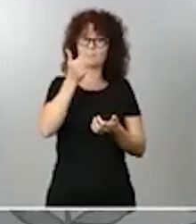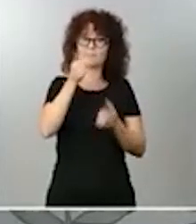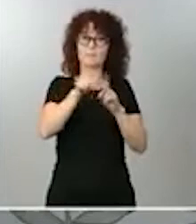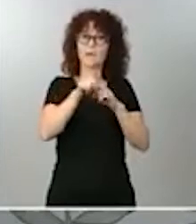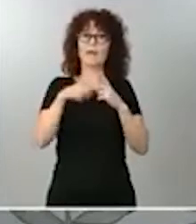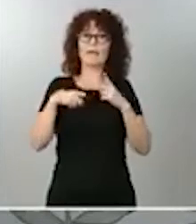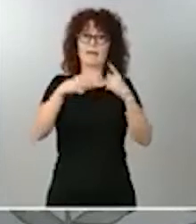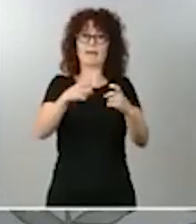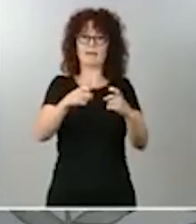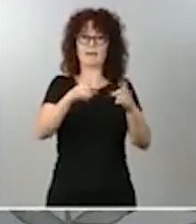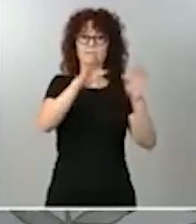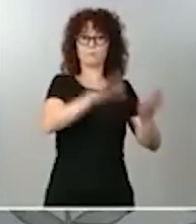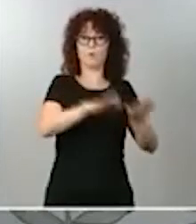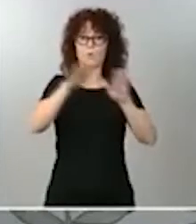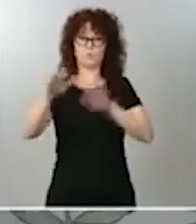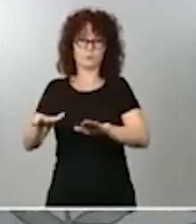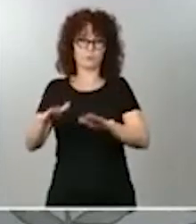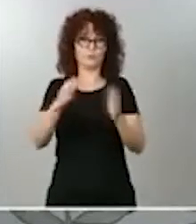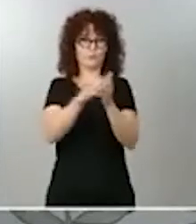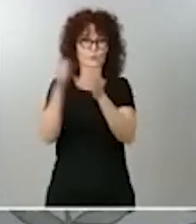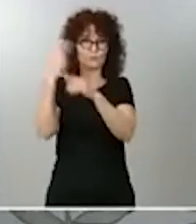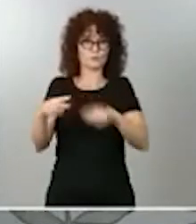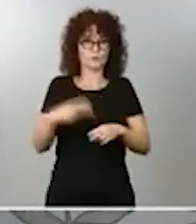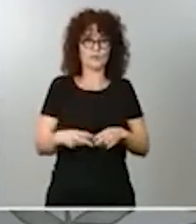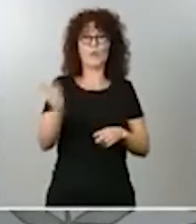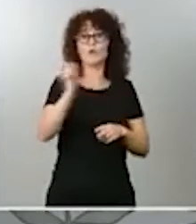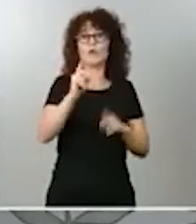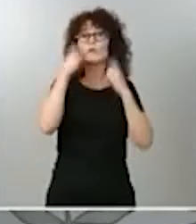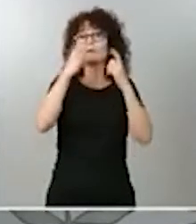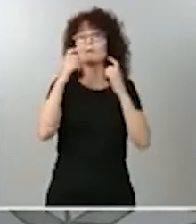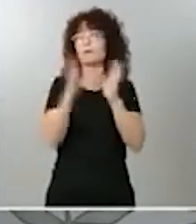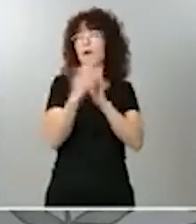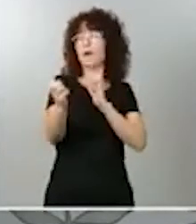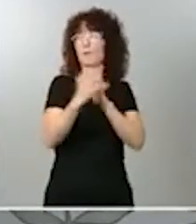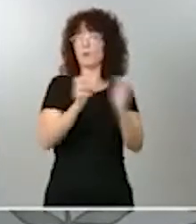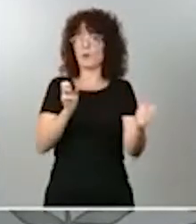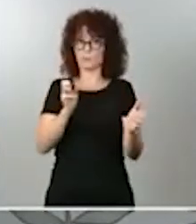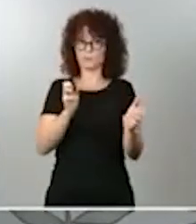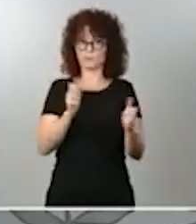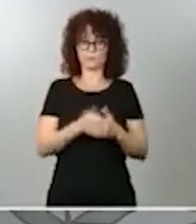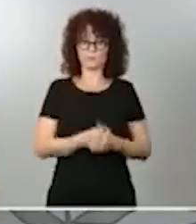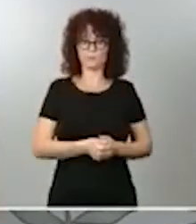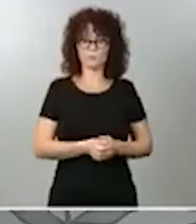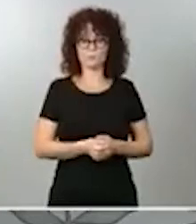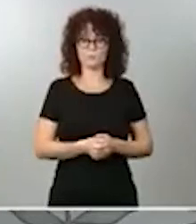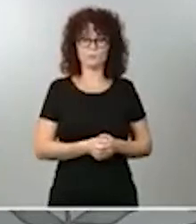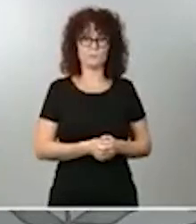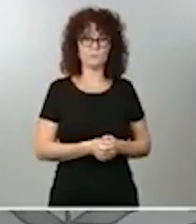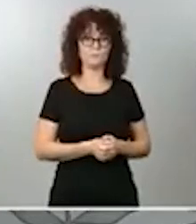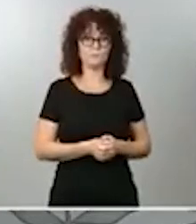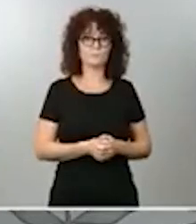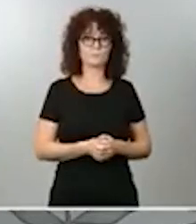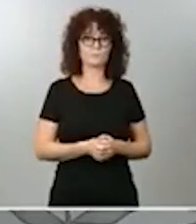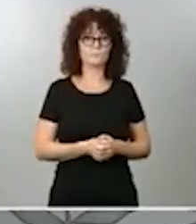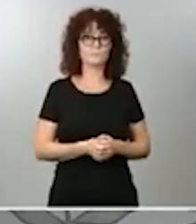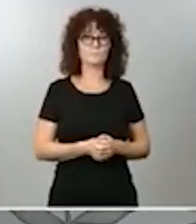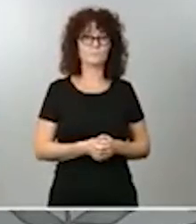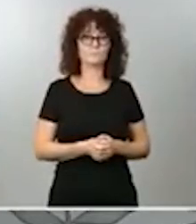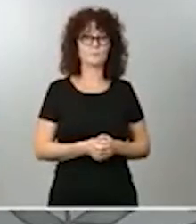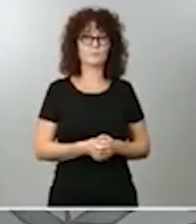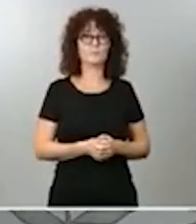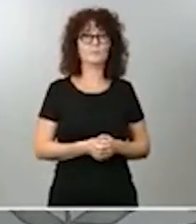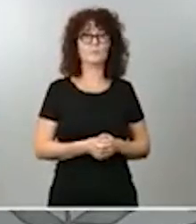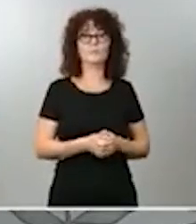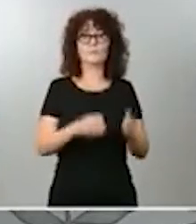concordia, de actitud, de intentar llegar a acuerdos. Entendemos, por lo que han expresado los diferentes grupos